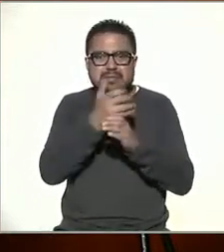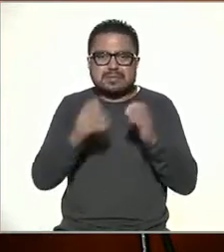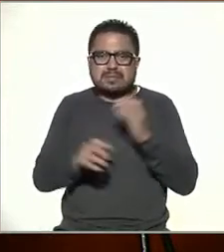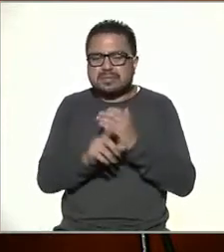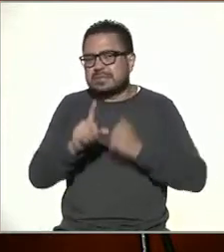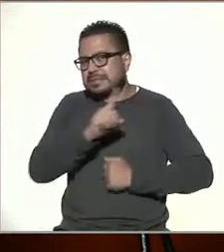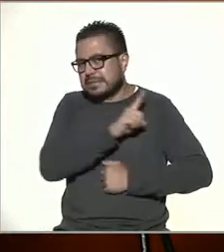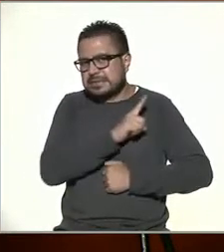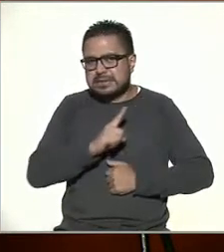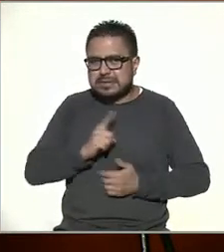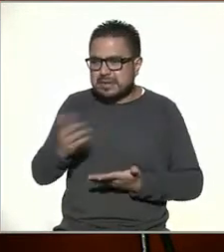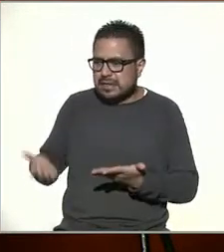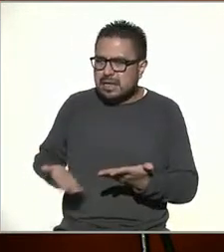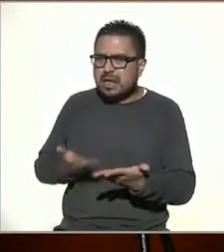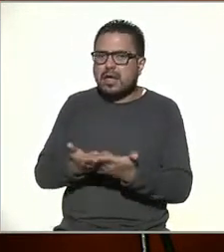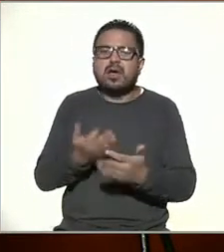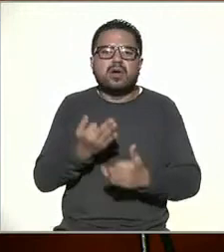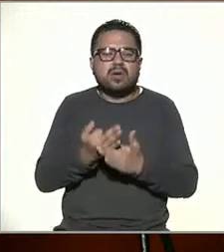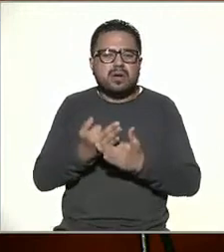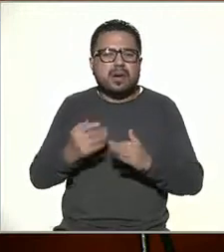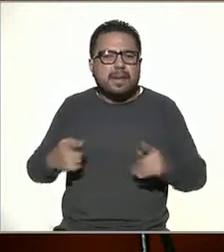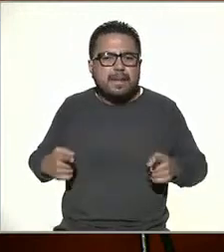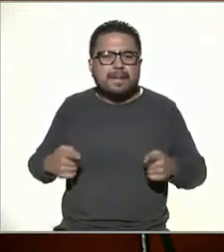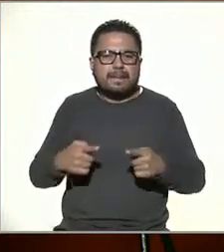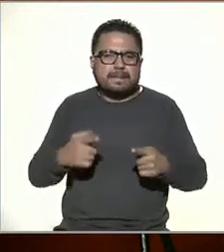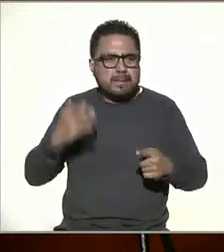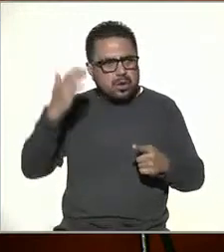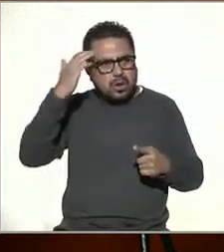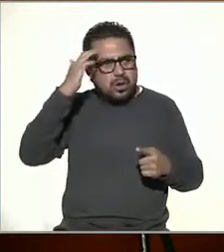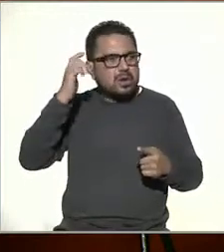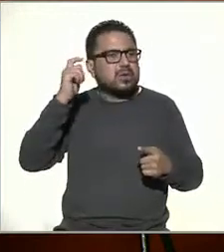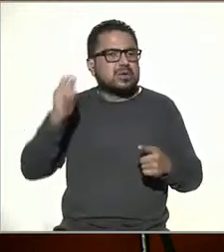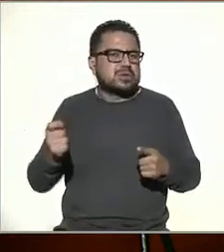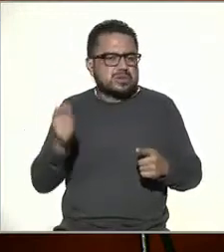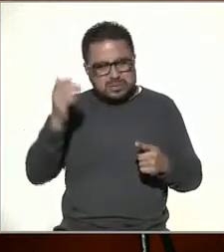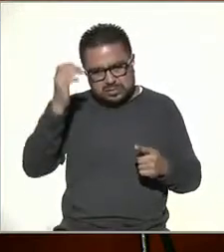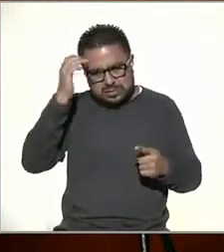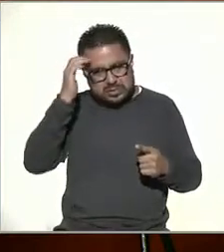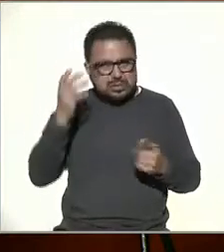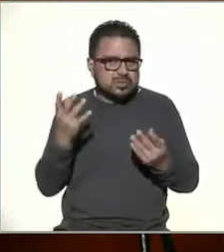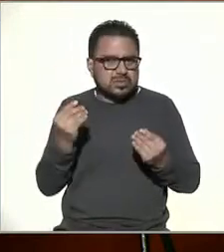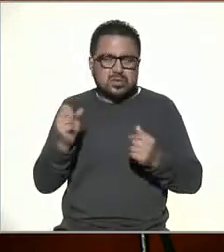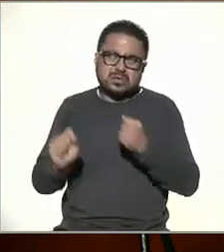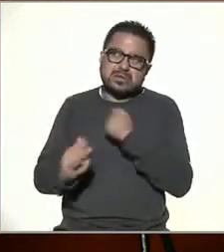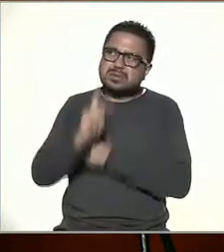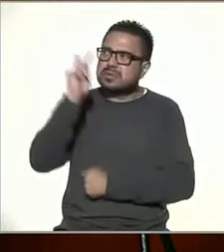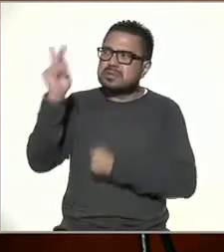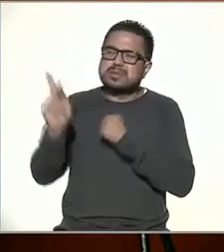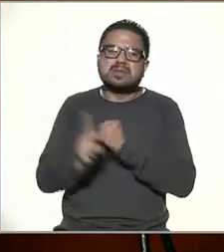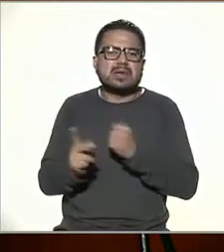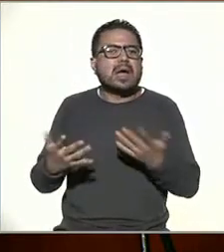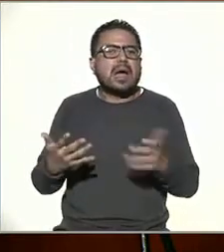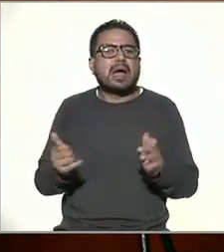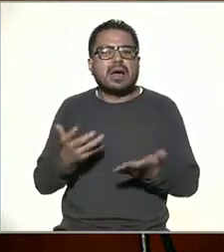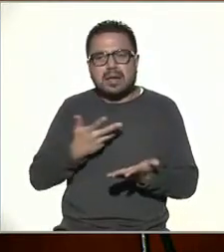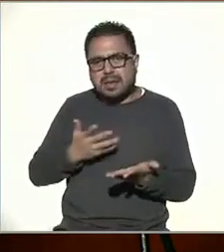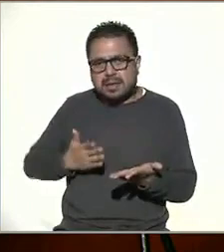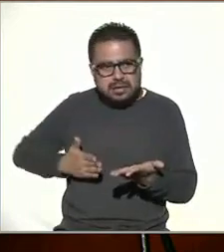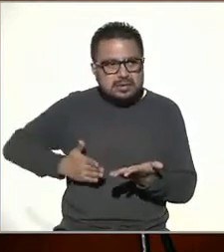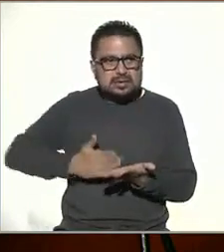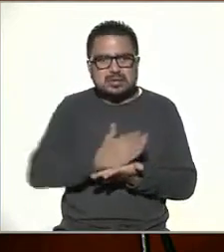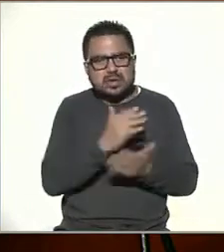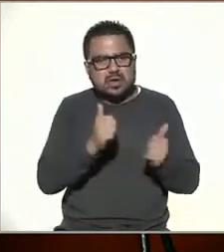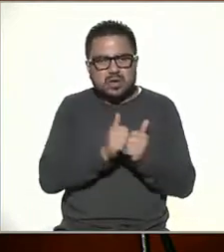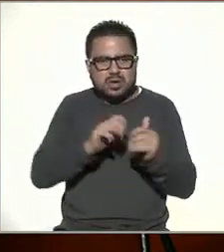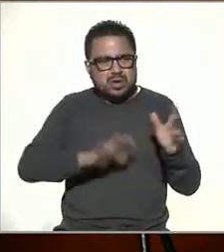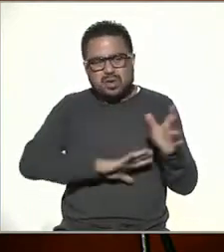que traerlos también a colación, que es la brecha también de conocimiento. La brecha de conocimiento en muchos países que ya tienen acceso, digamos, en